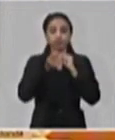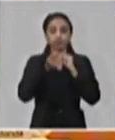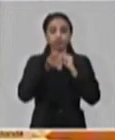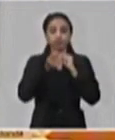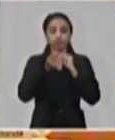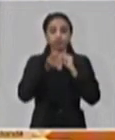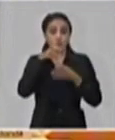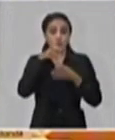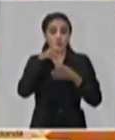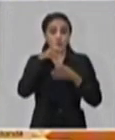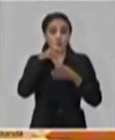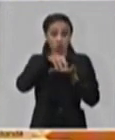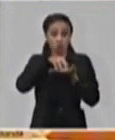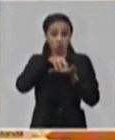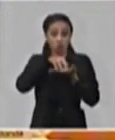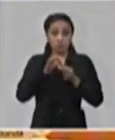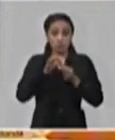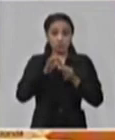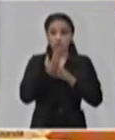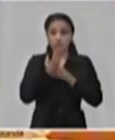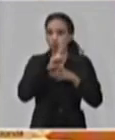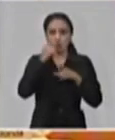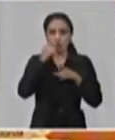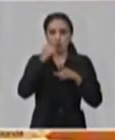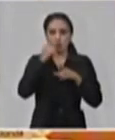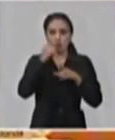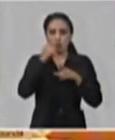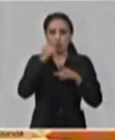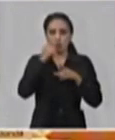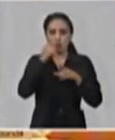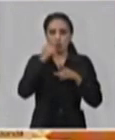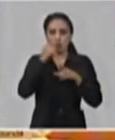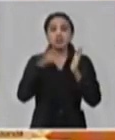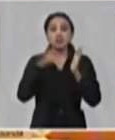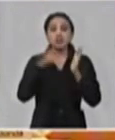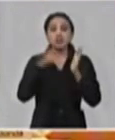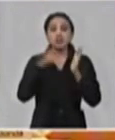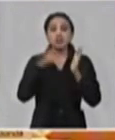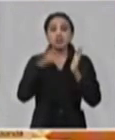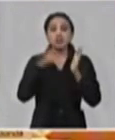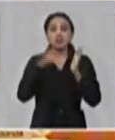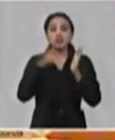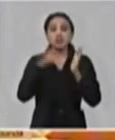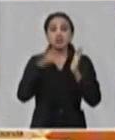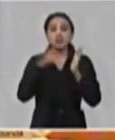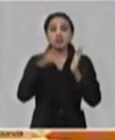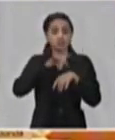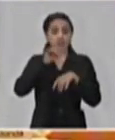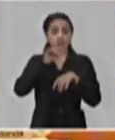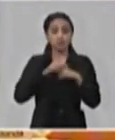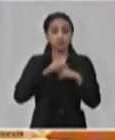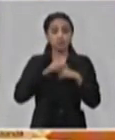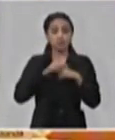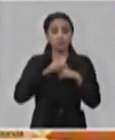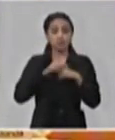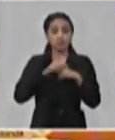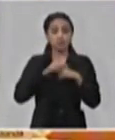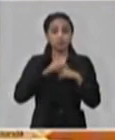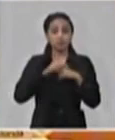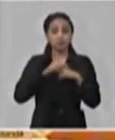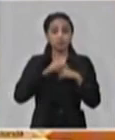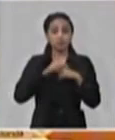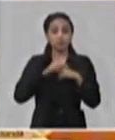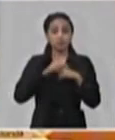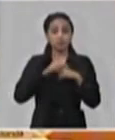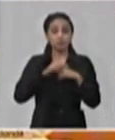donde surgió, sino la provincia con más de 11 millones de habitantes. Imagínese, es algo así como aplicar